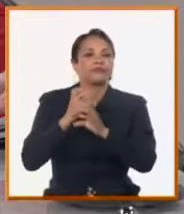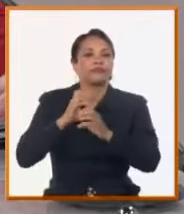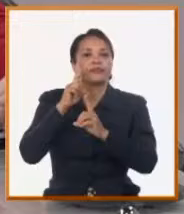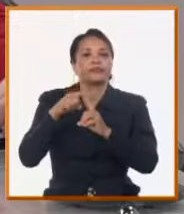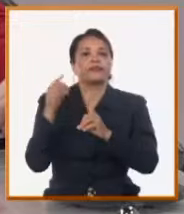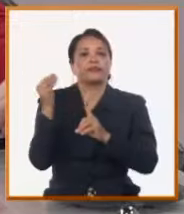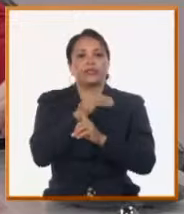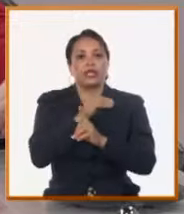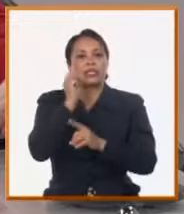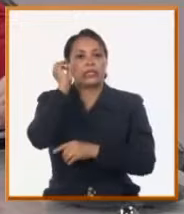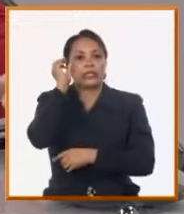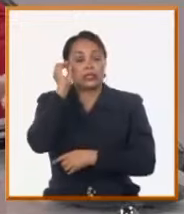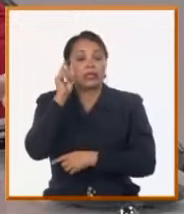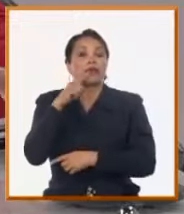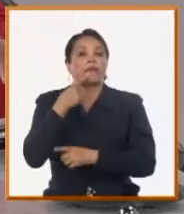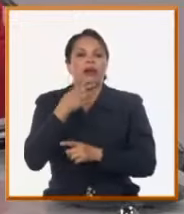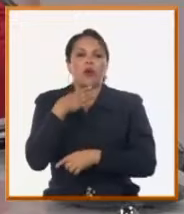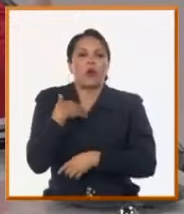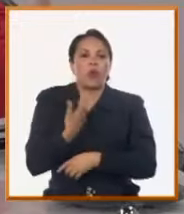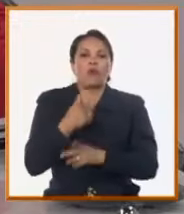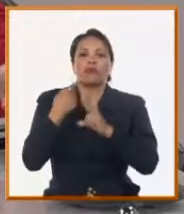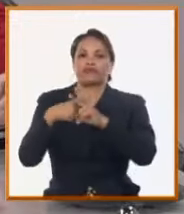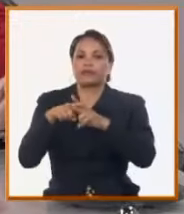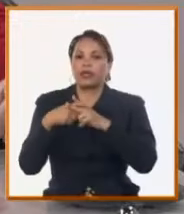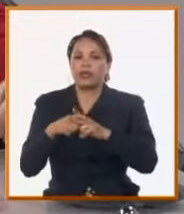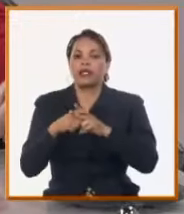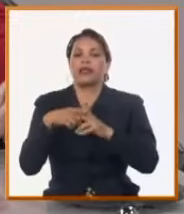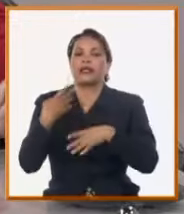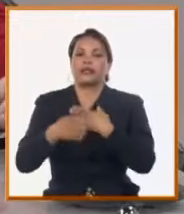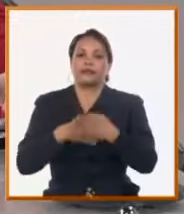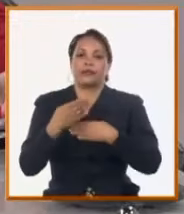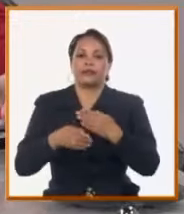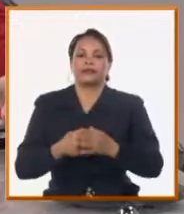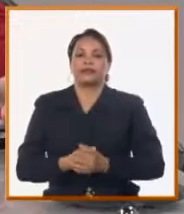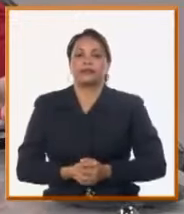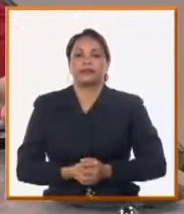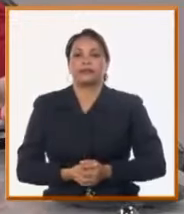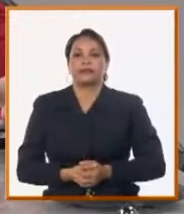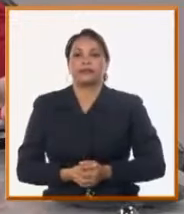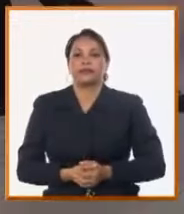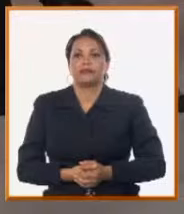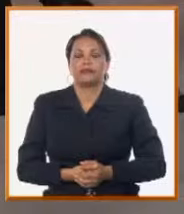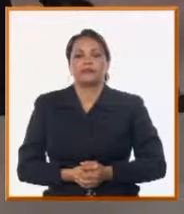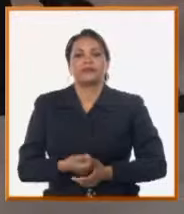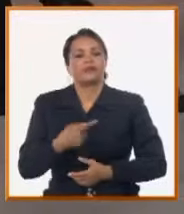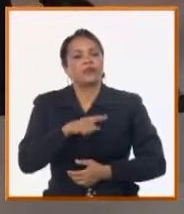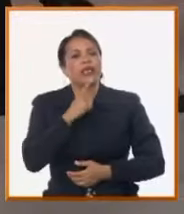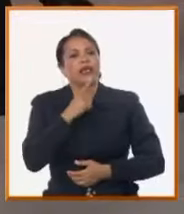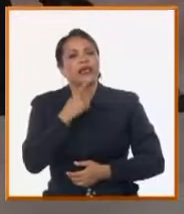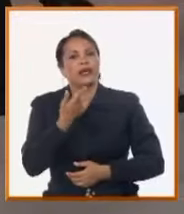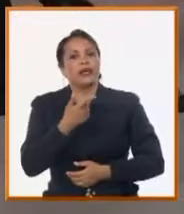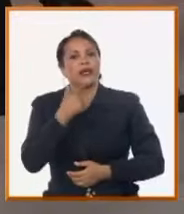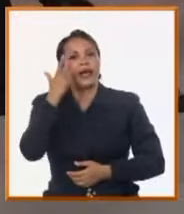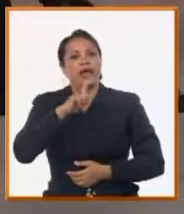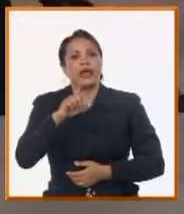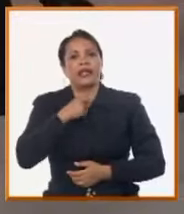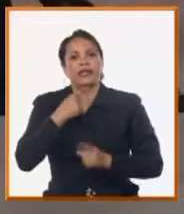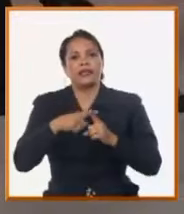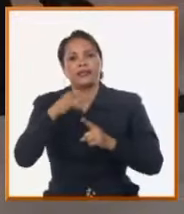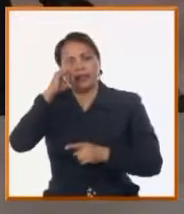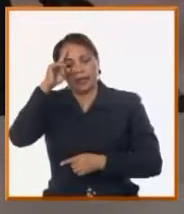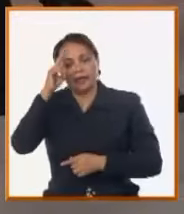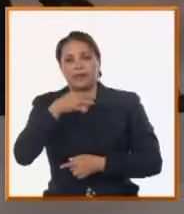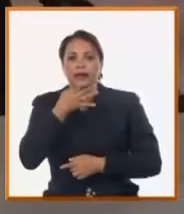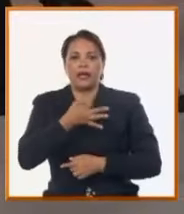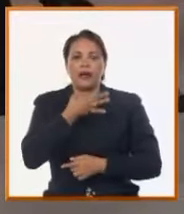poder llegar a este tipo de solución. Impacta también eso que Alexi explicaba en el tema de, sobre todo cuando hay que